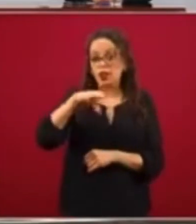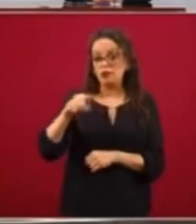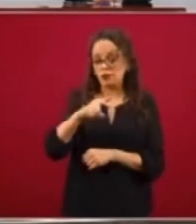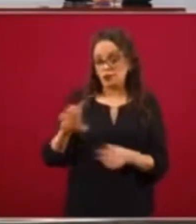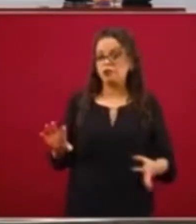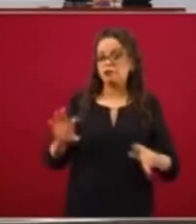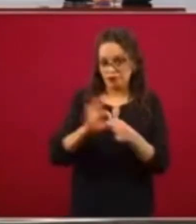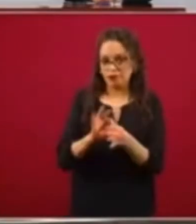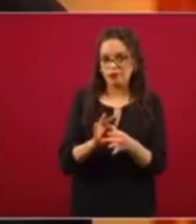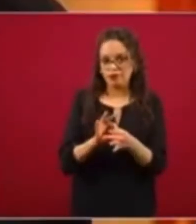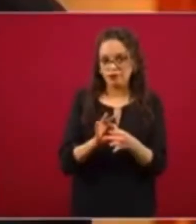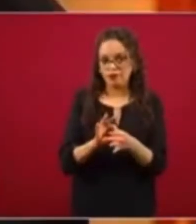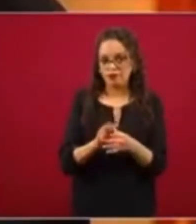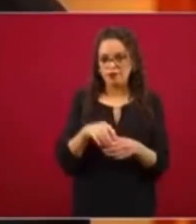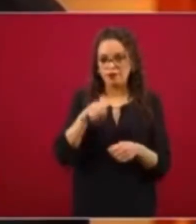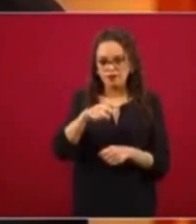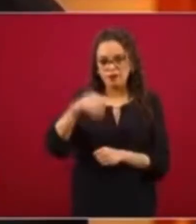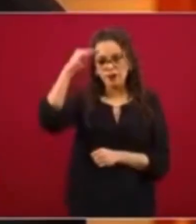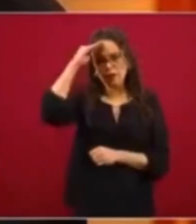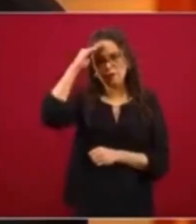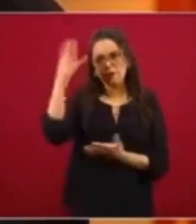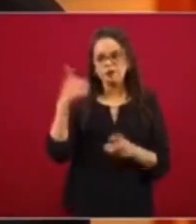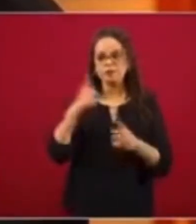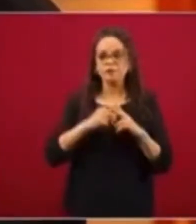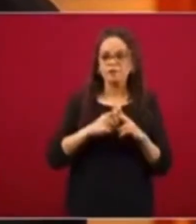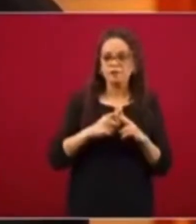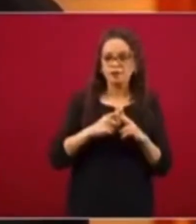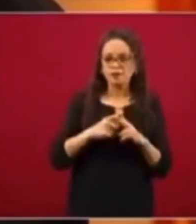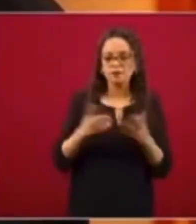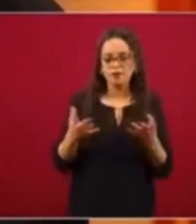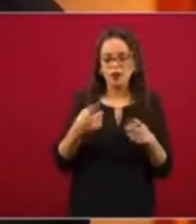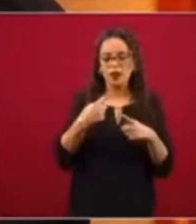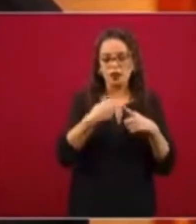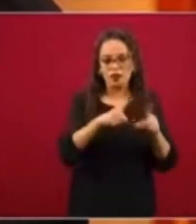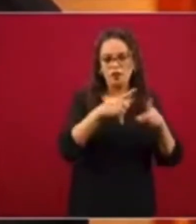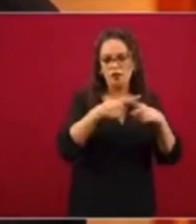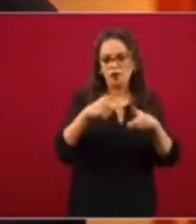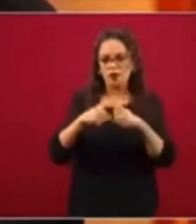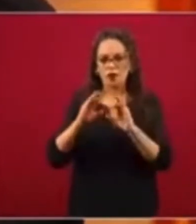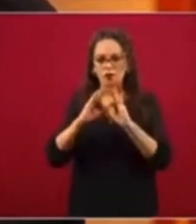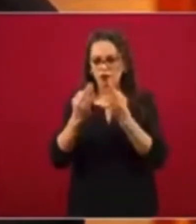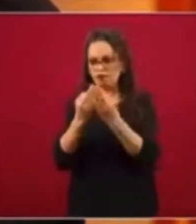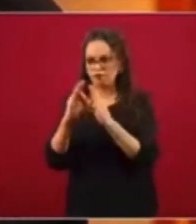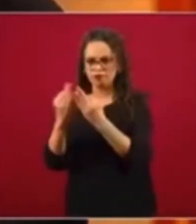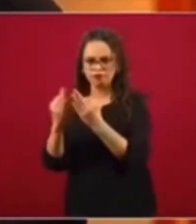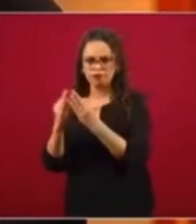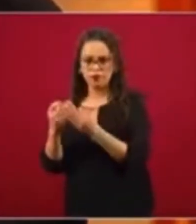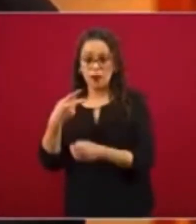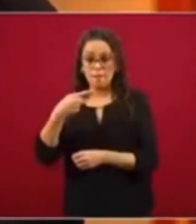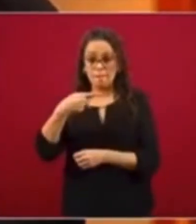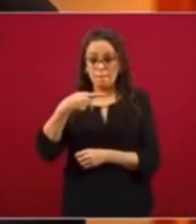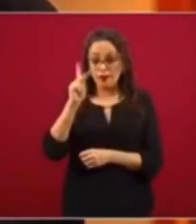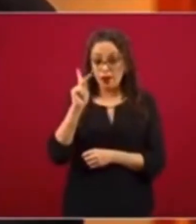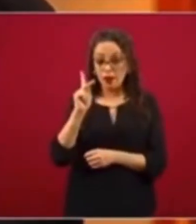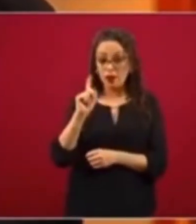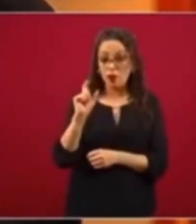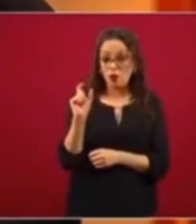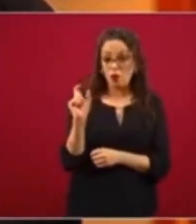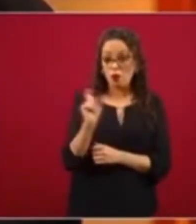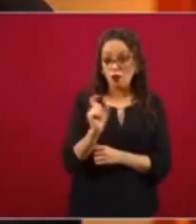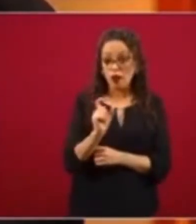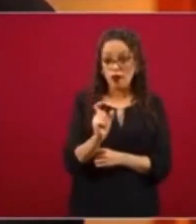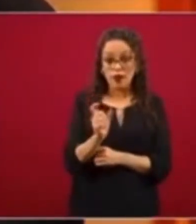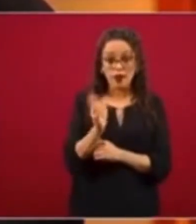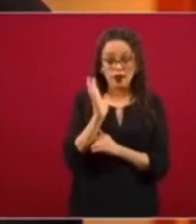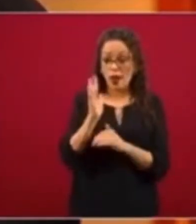y habíamos calculado distintos escenarios. Y uno de los escenarios más retadores es que en el momento de la